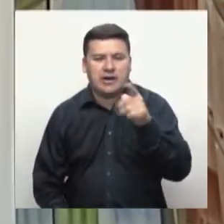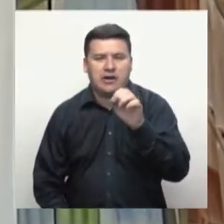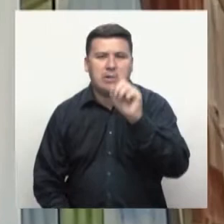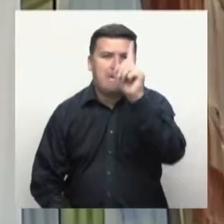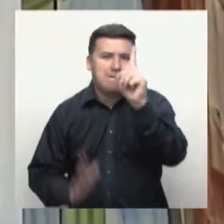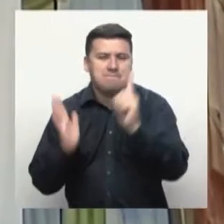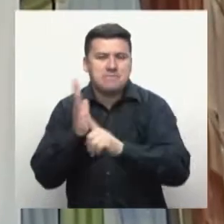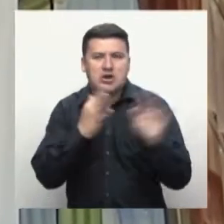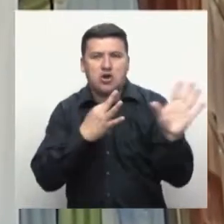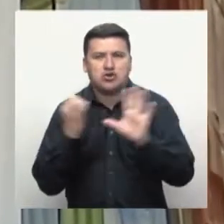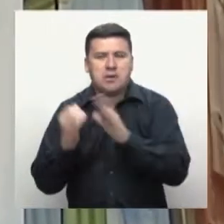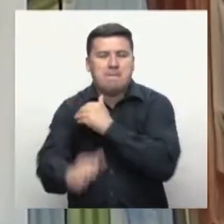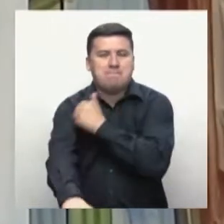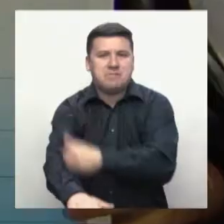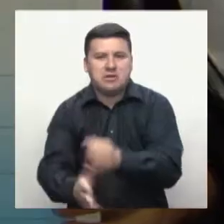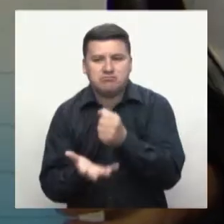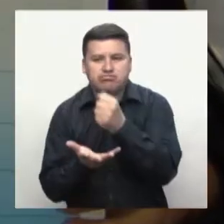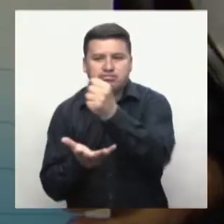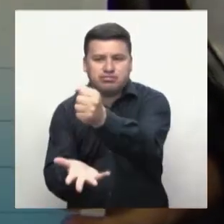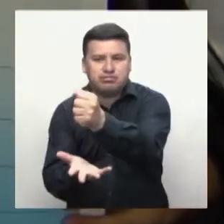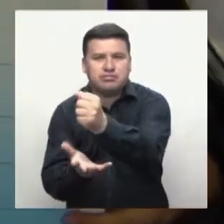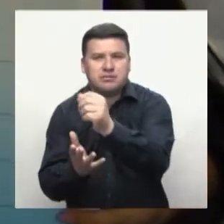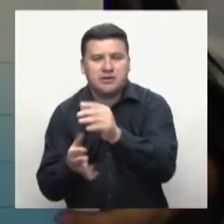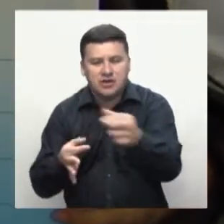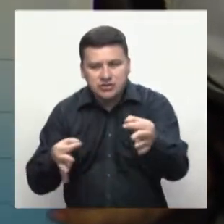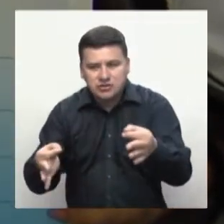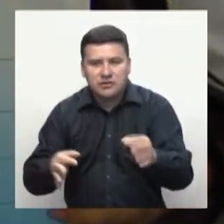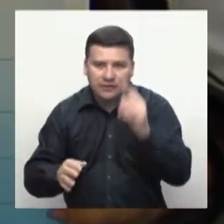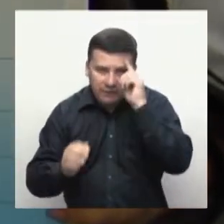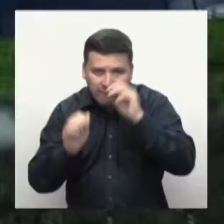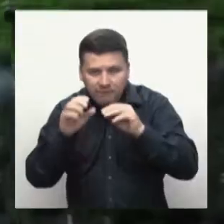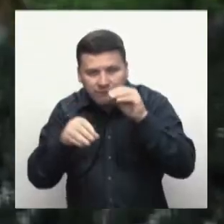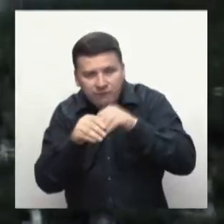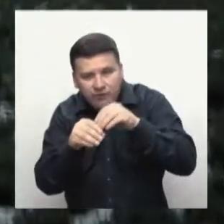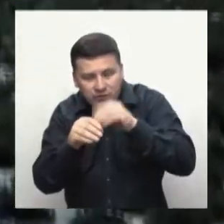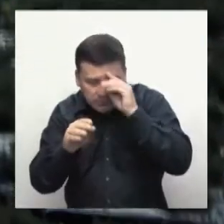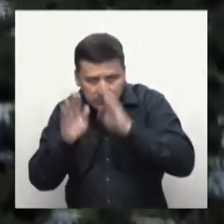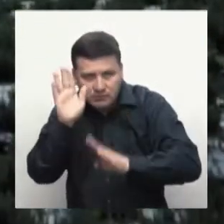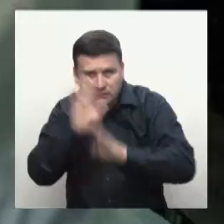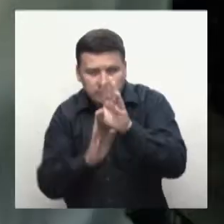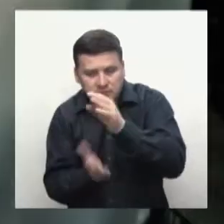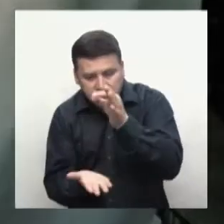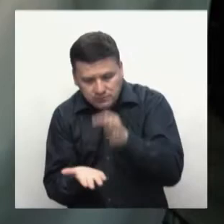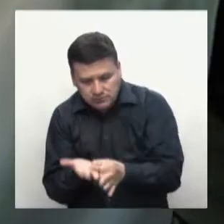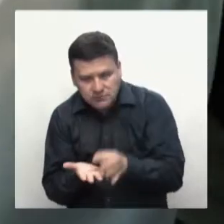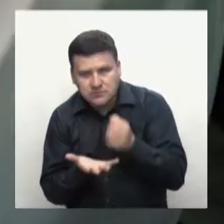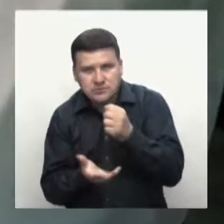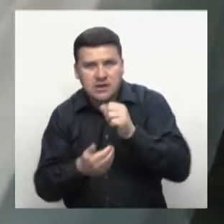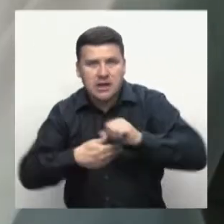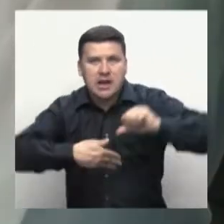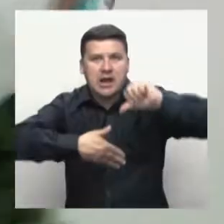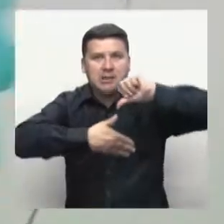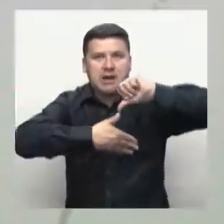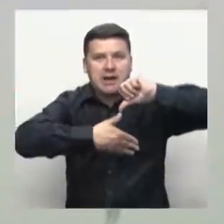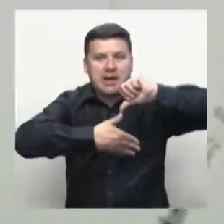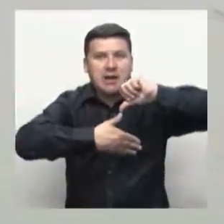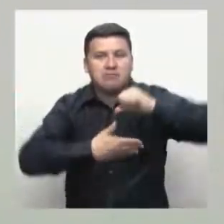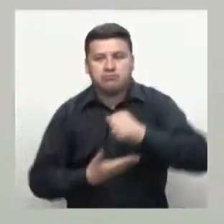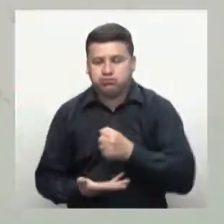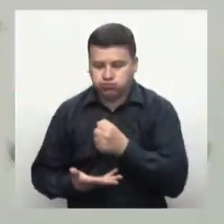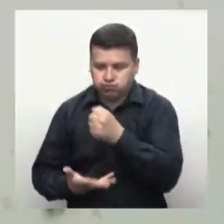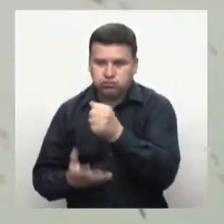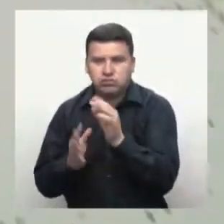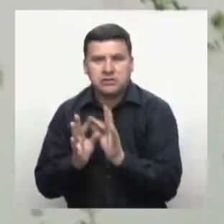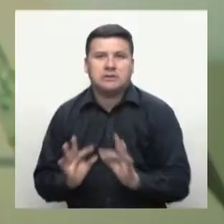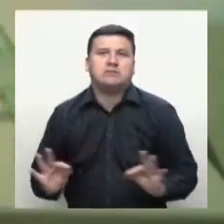El Fondo Emprender es el fondo de capital semilla más grande de América Latina y es el más importante en el ecosistema de emprendimiento colombiano. Desde su